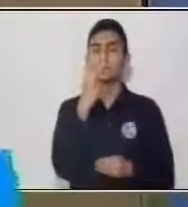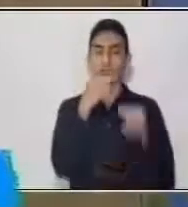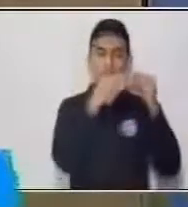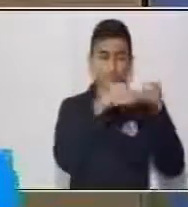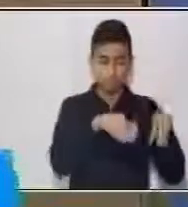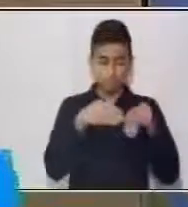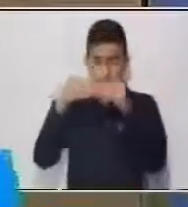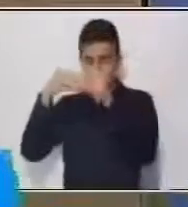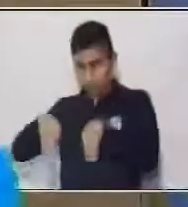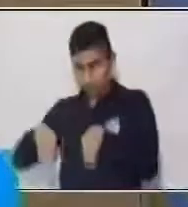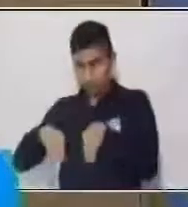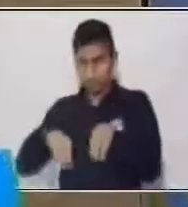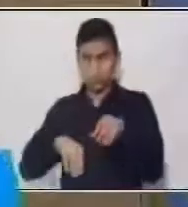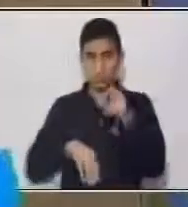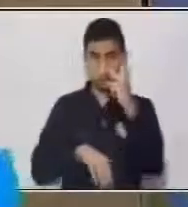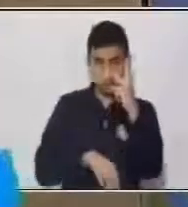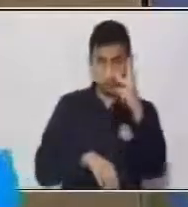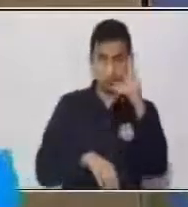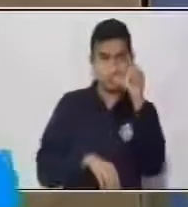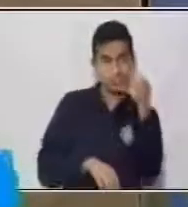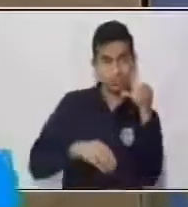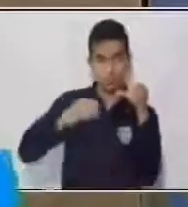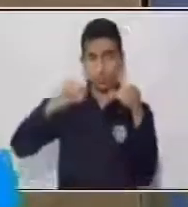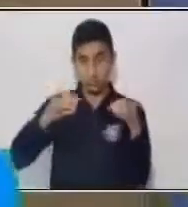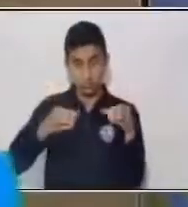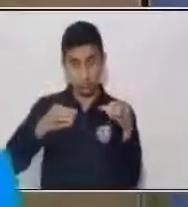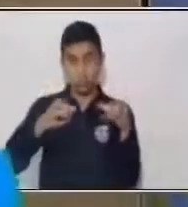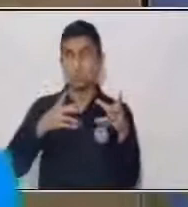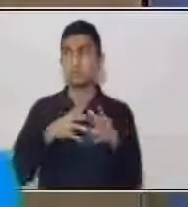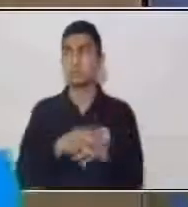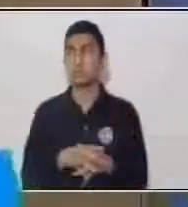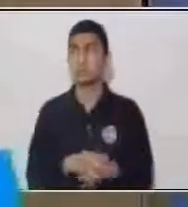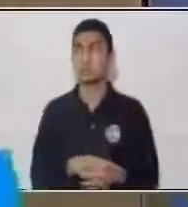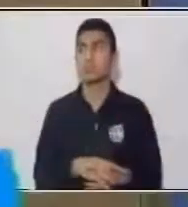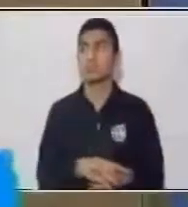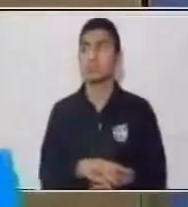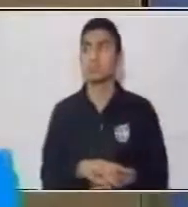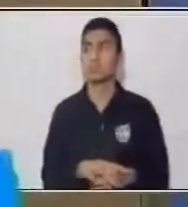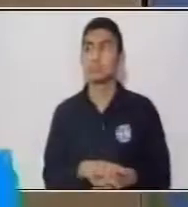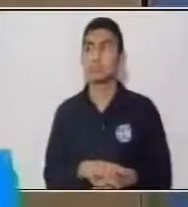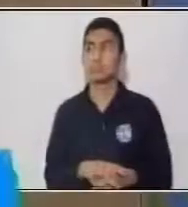Una que voy a dejar, un huevo voy a dejarlo caer en agua.